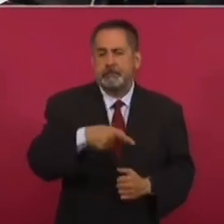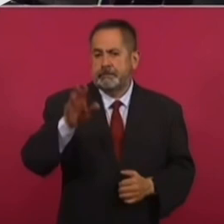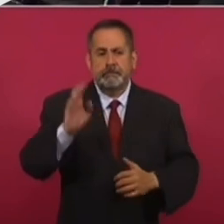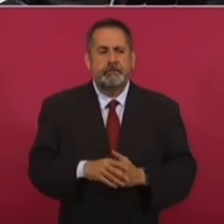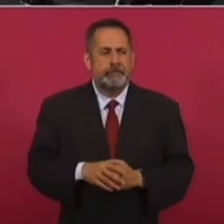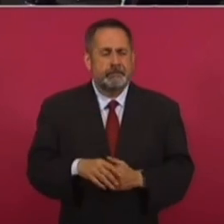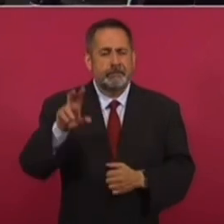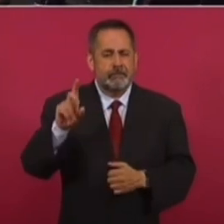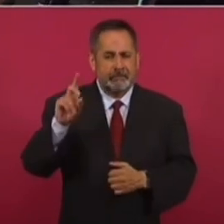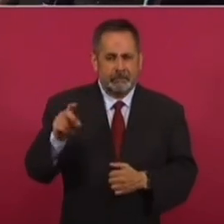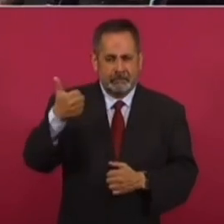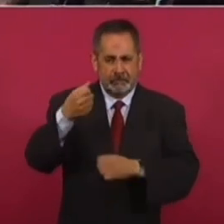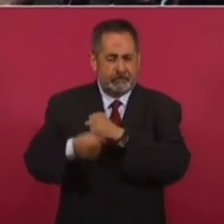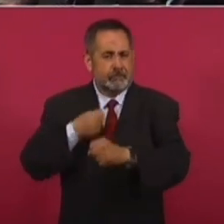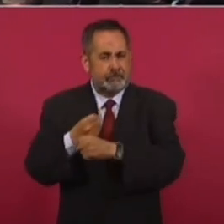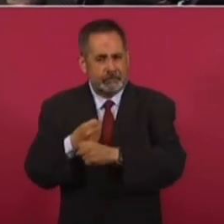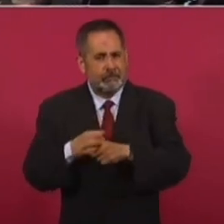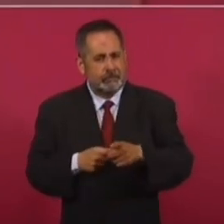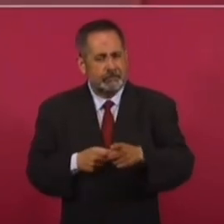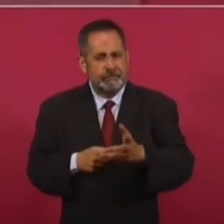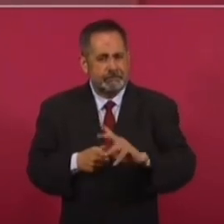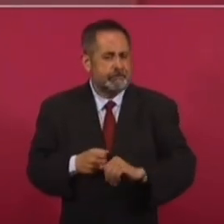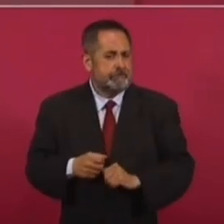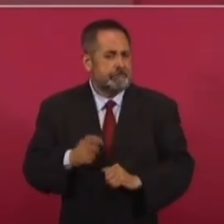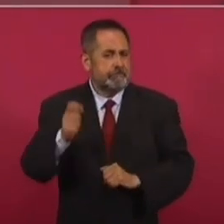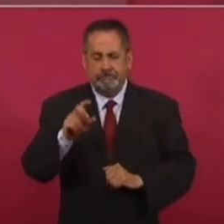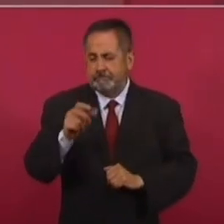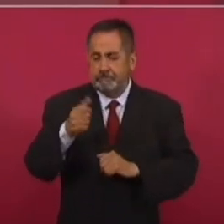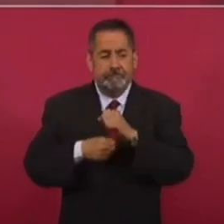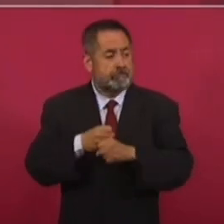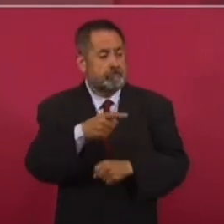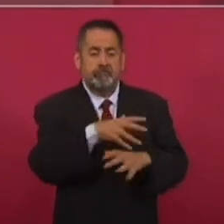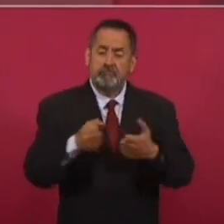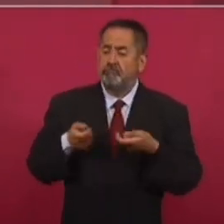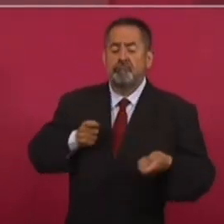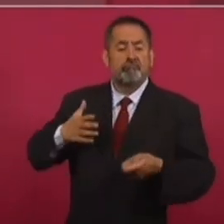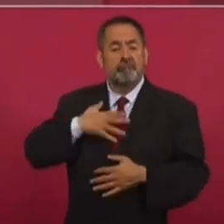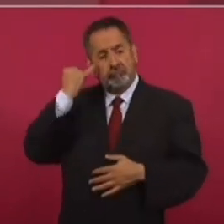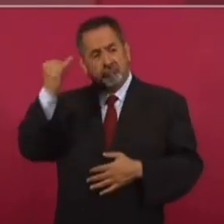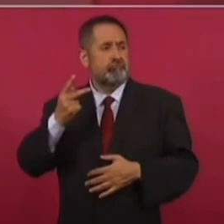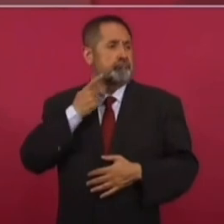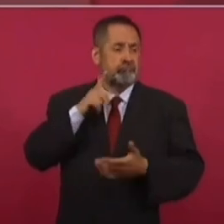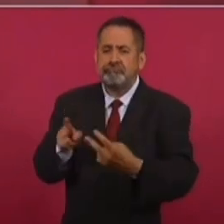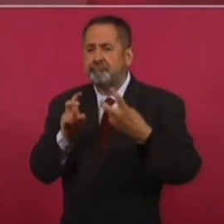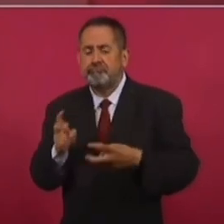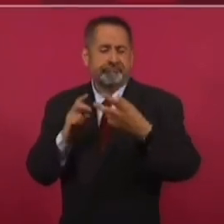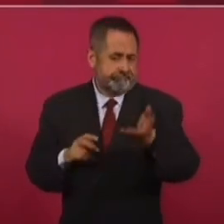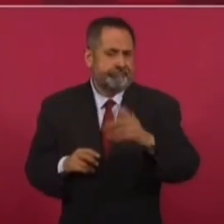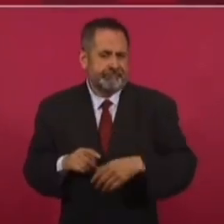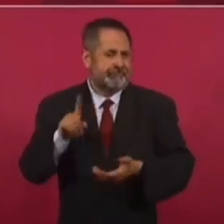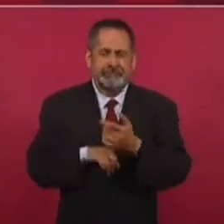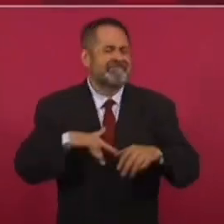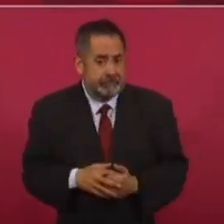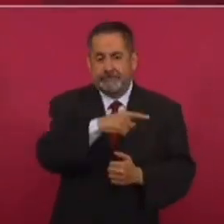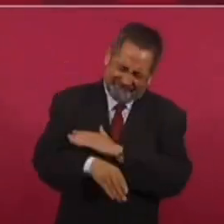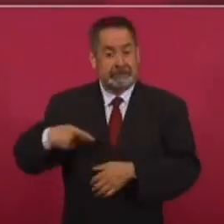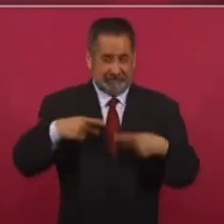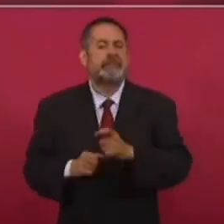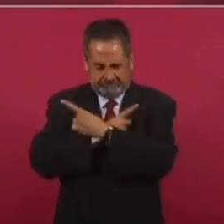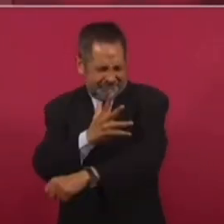Fueron 36 años de dominio de una política de pillaje. Y lo corrompieron todo.